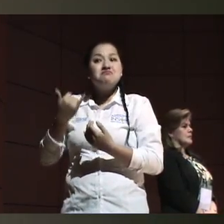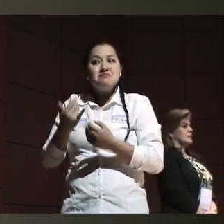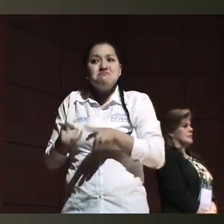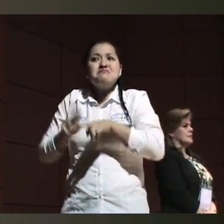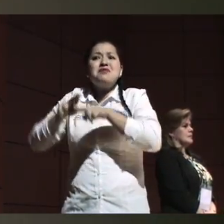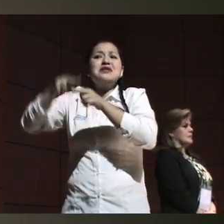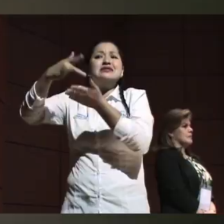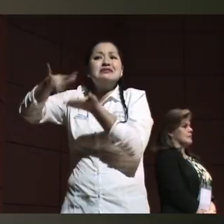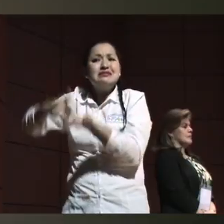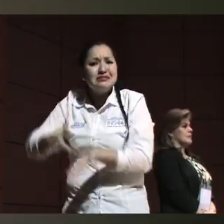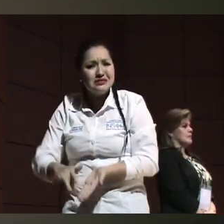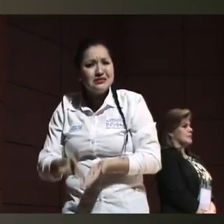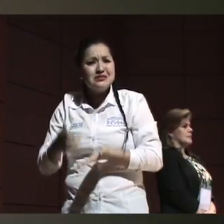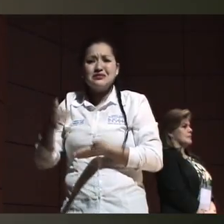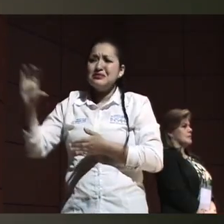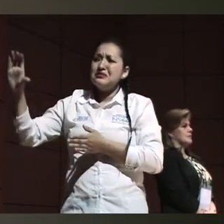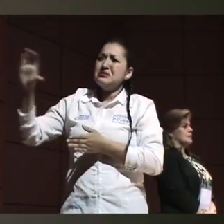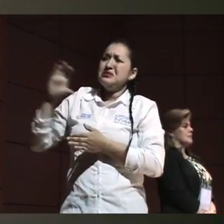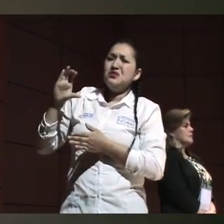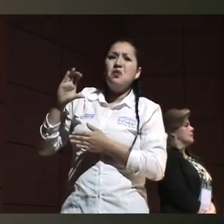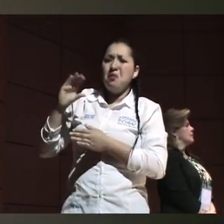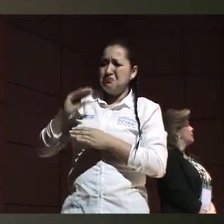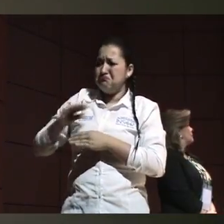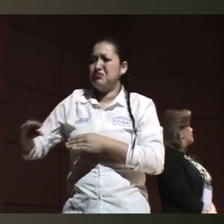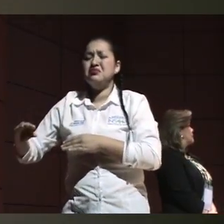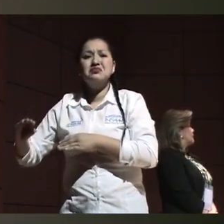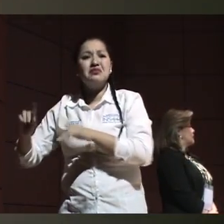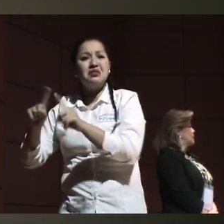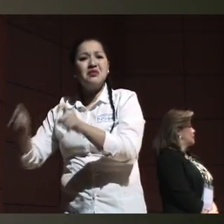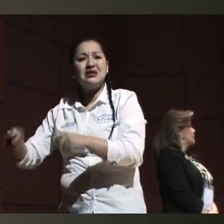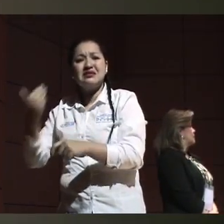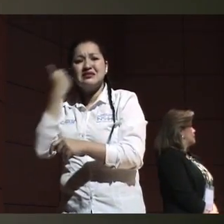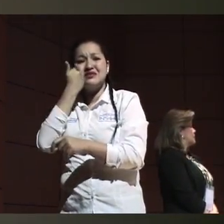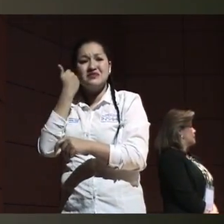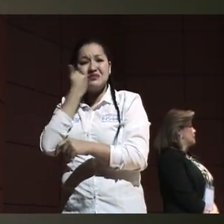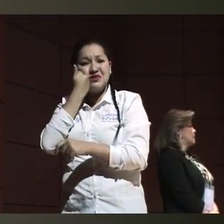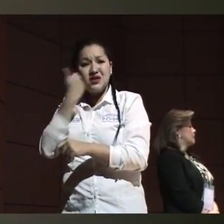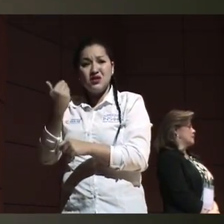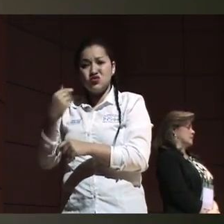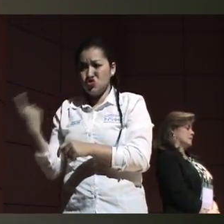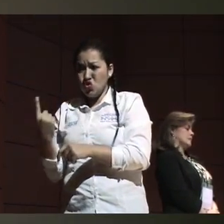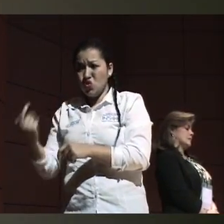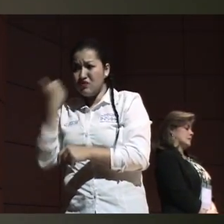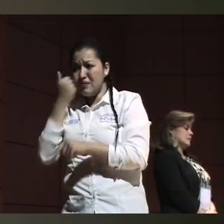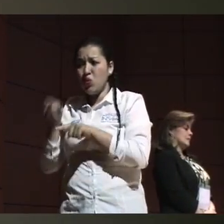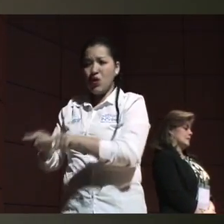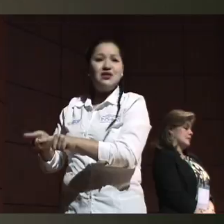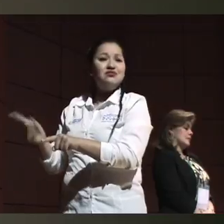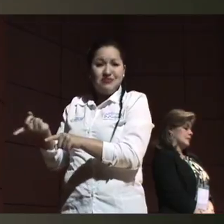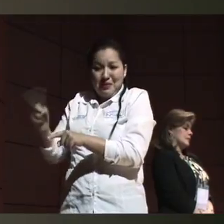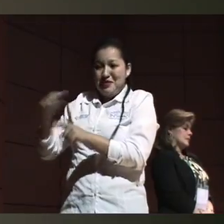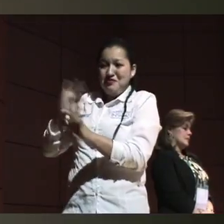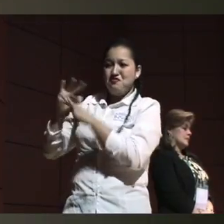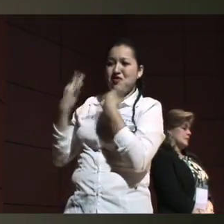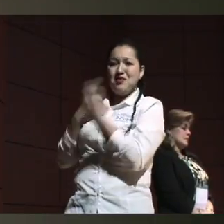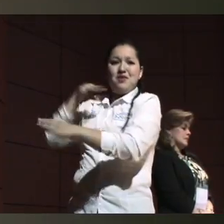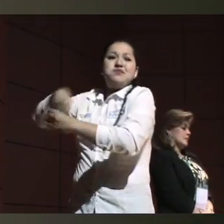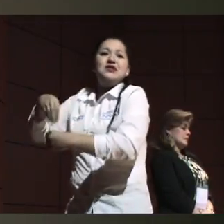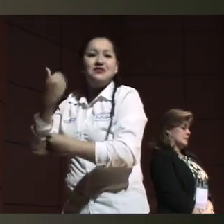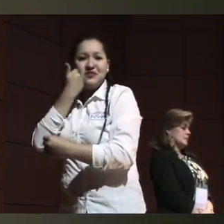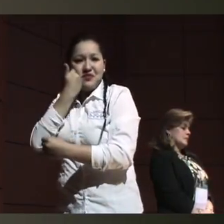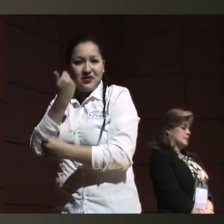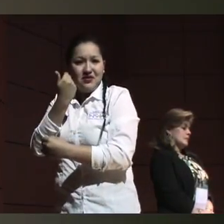Hay un gran interés realmente de toda la condición familiar. No es el paciente, la familia entera quien asume esta. Hay una fricción,